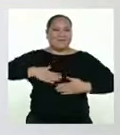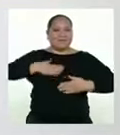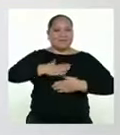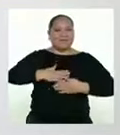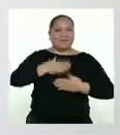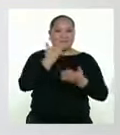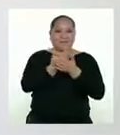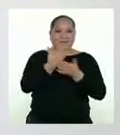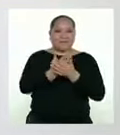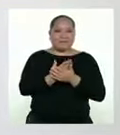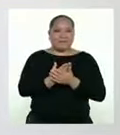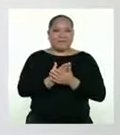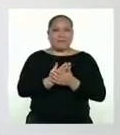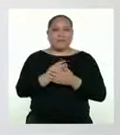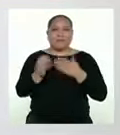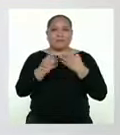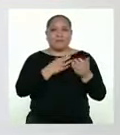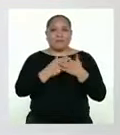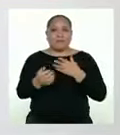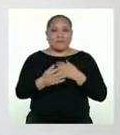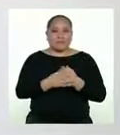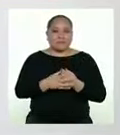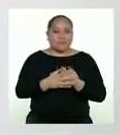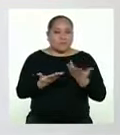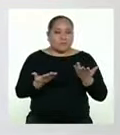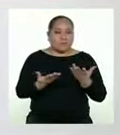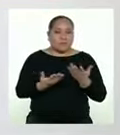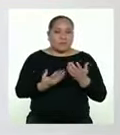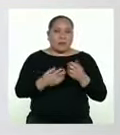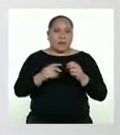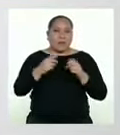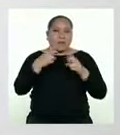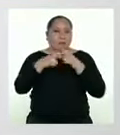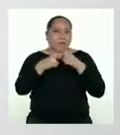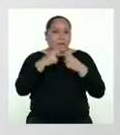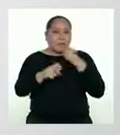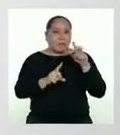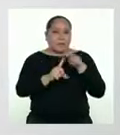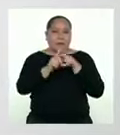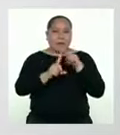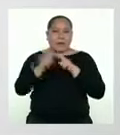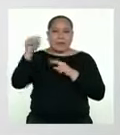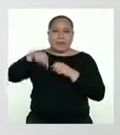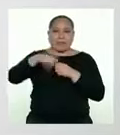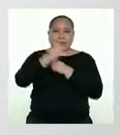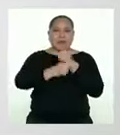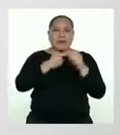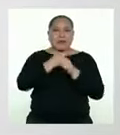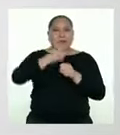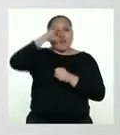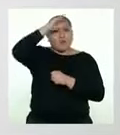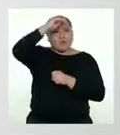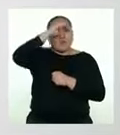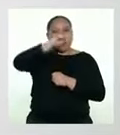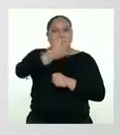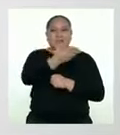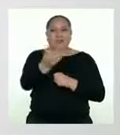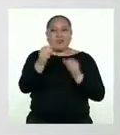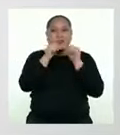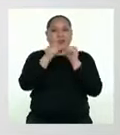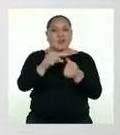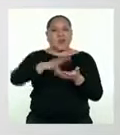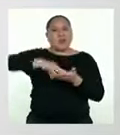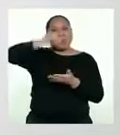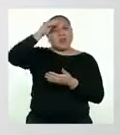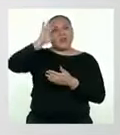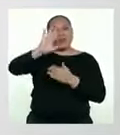confirmar que a pesar de todas las pruebas que nos están planteando este año, las chicas y los chicos siguen aprendiendo